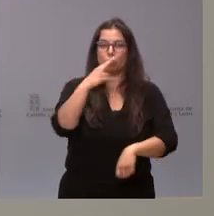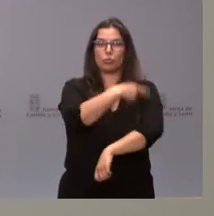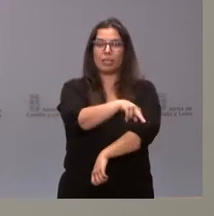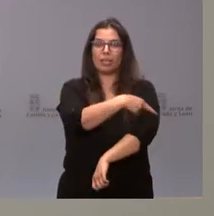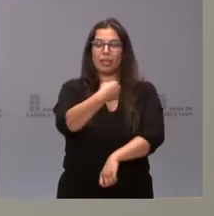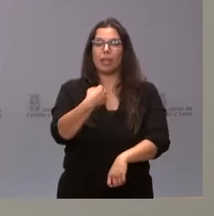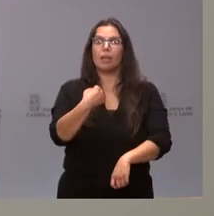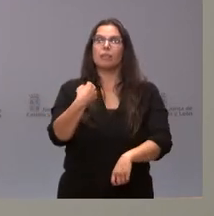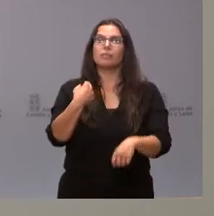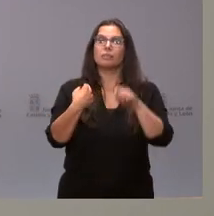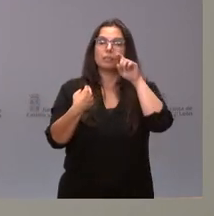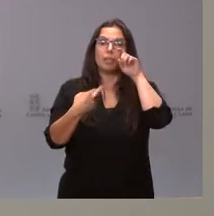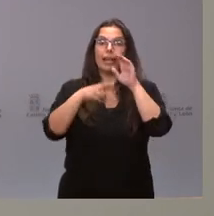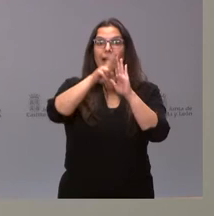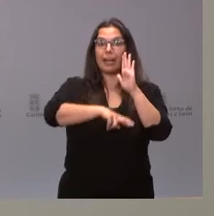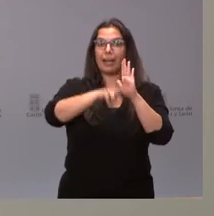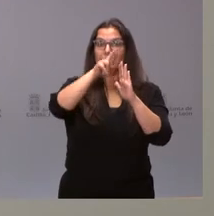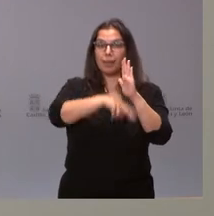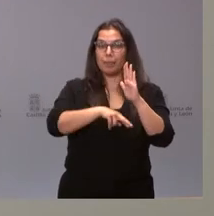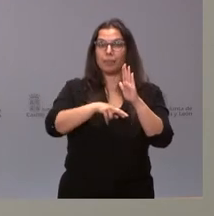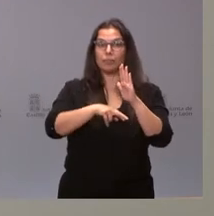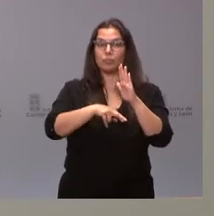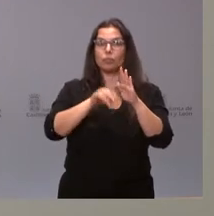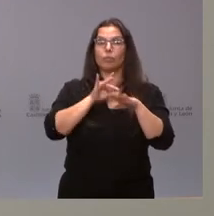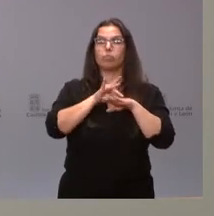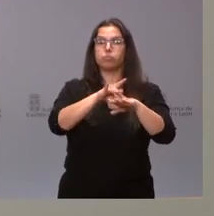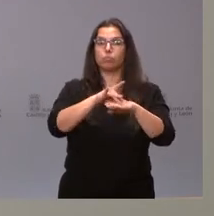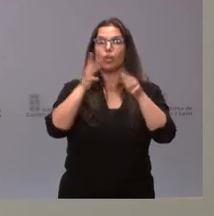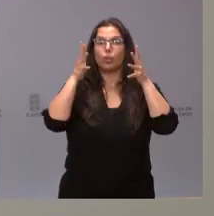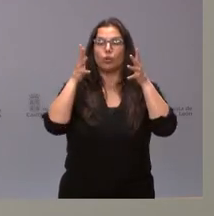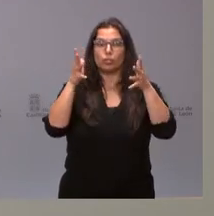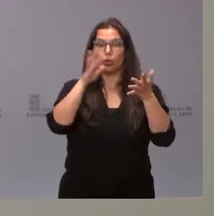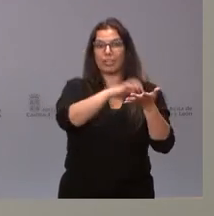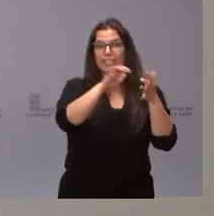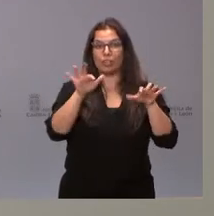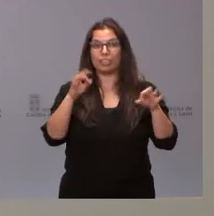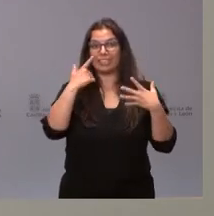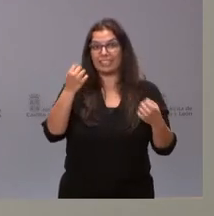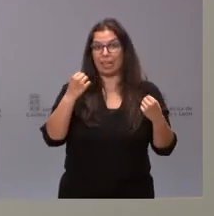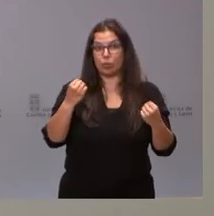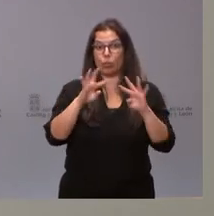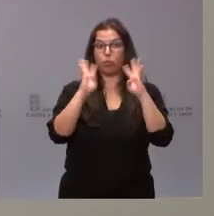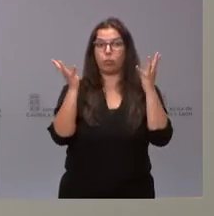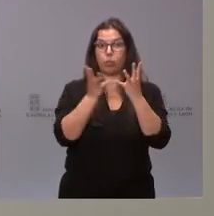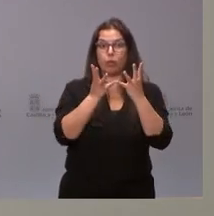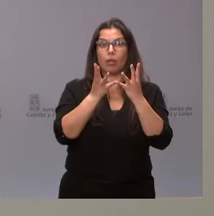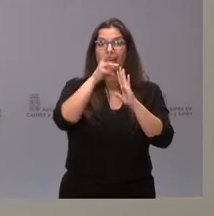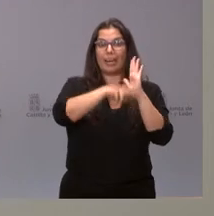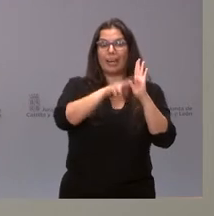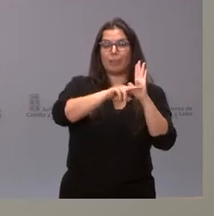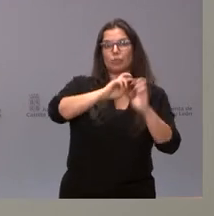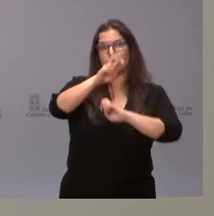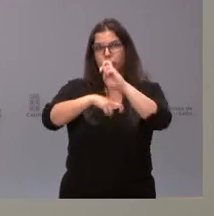modificamos el reglamento que regula la composición del Consejo de Castilla y León de Salud para mejorar su ámbito de